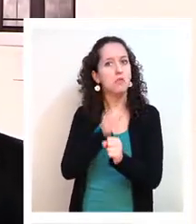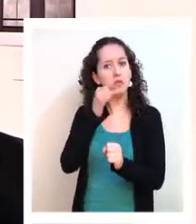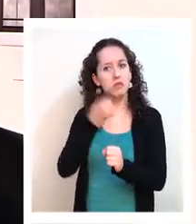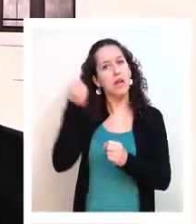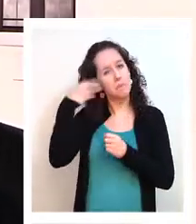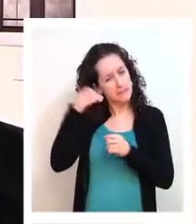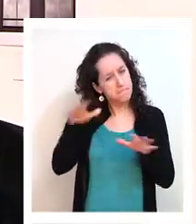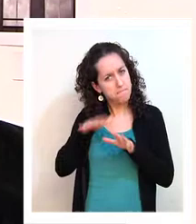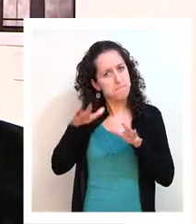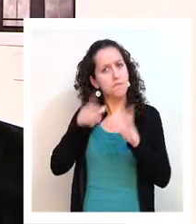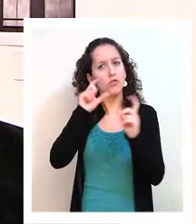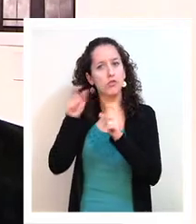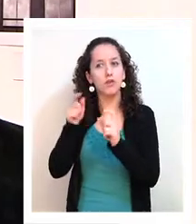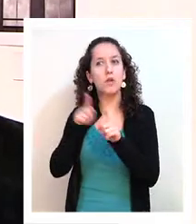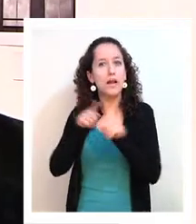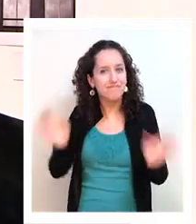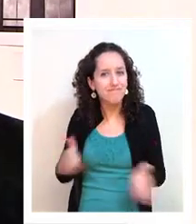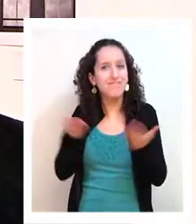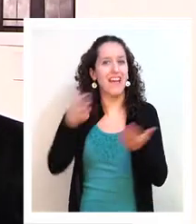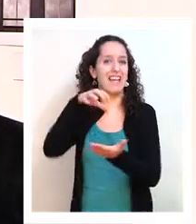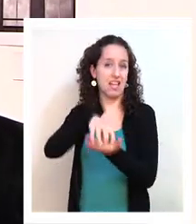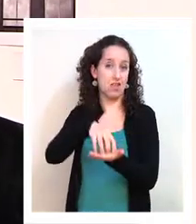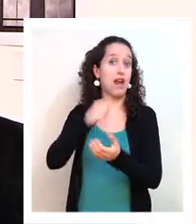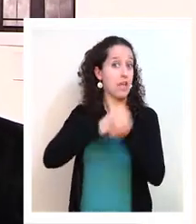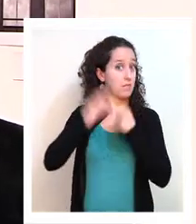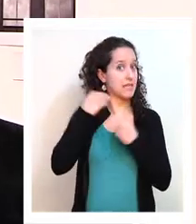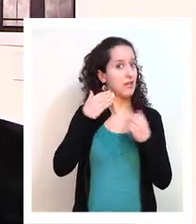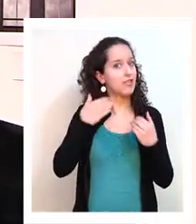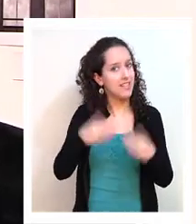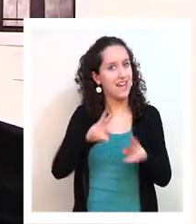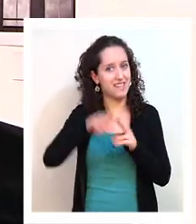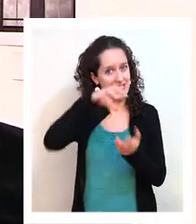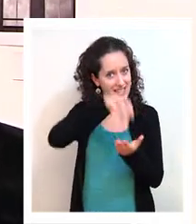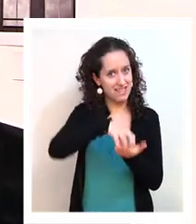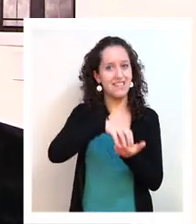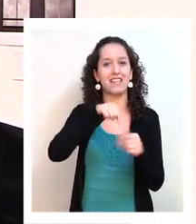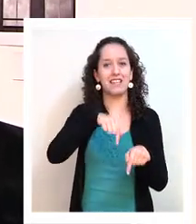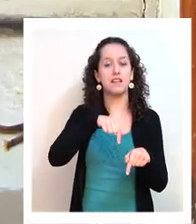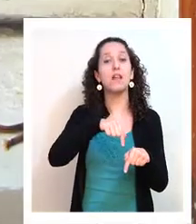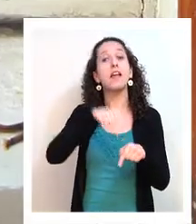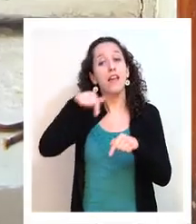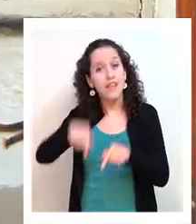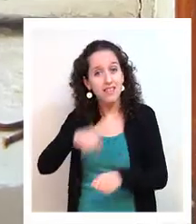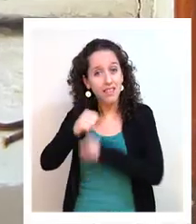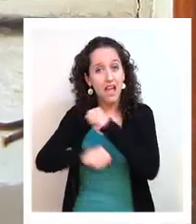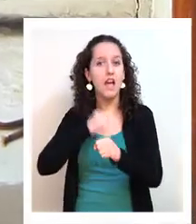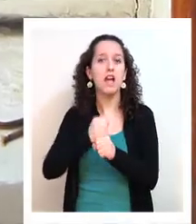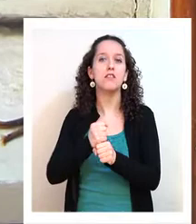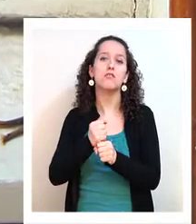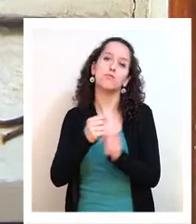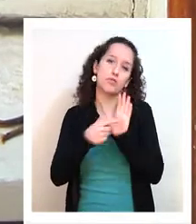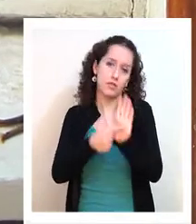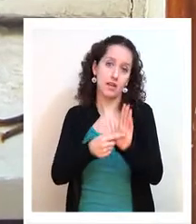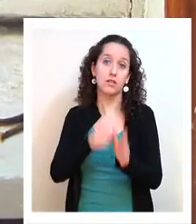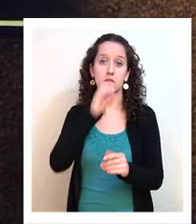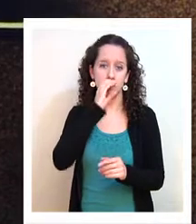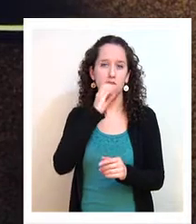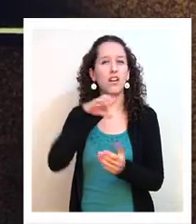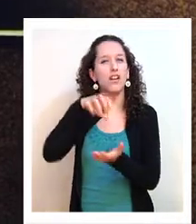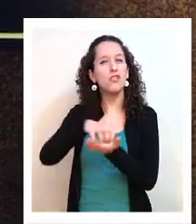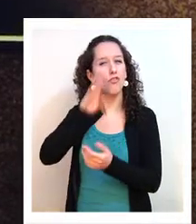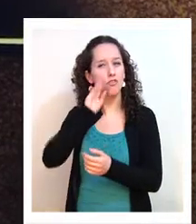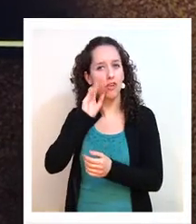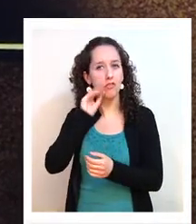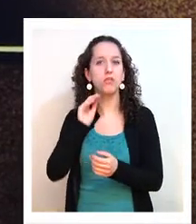trabajo académico y formativo muy fuerte y este año lo que se demuestra con esta exposición es que Concepción y la región del Bío Bío,